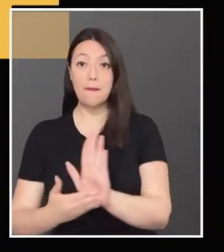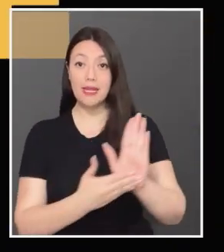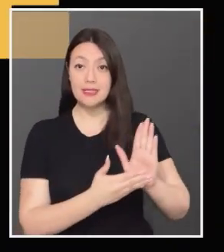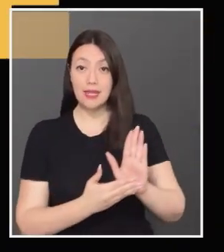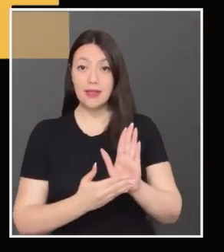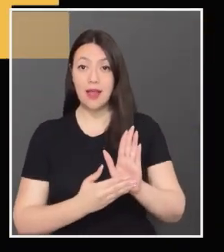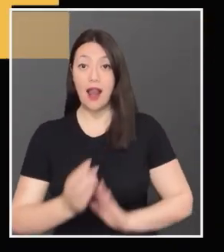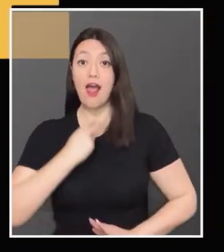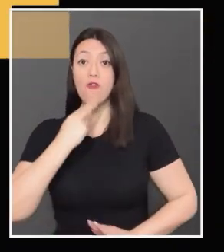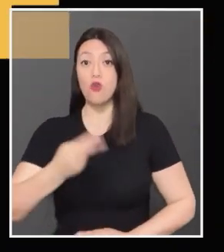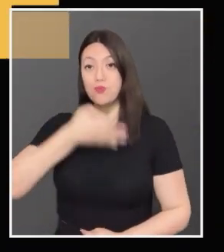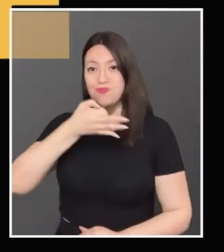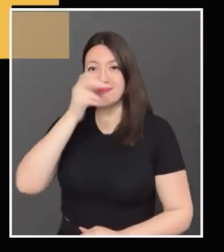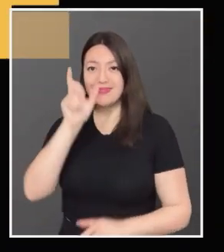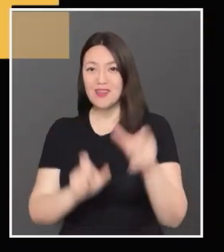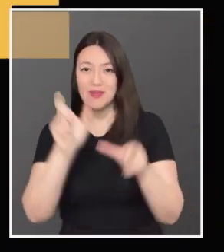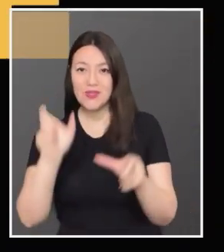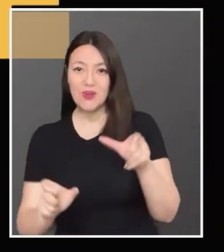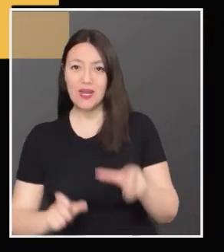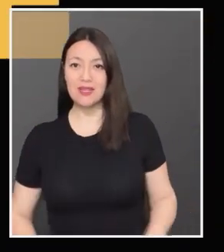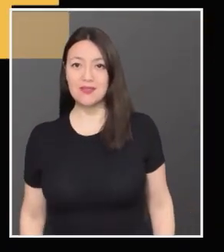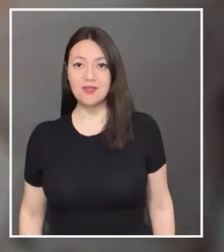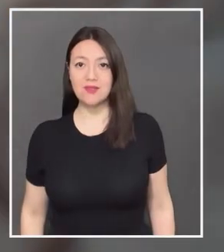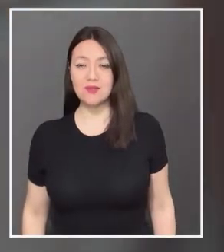presenta... La voz de la gente.